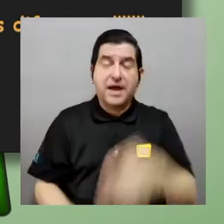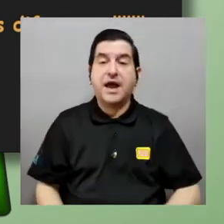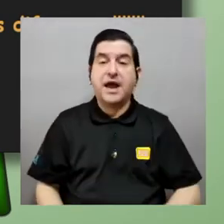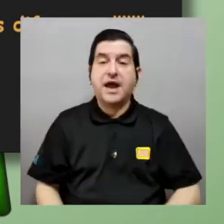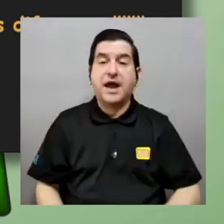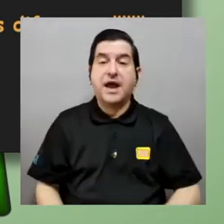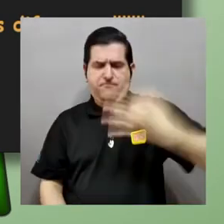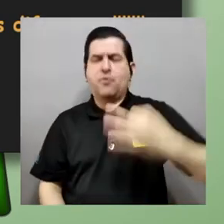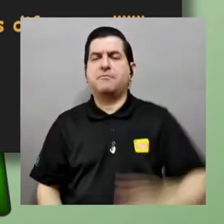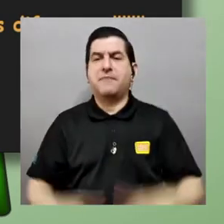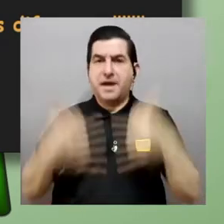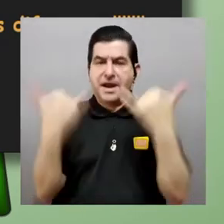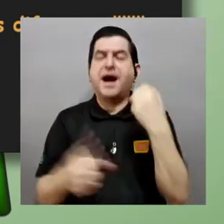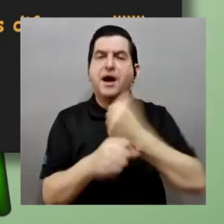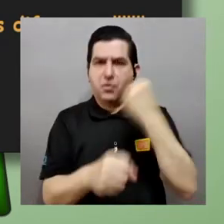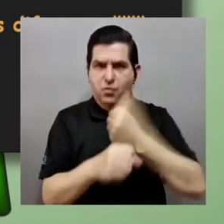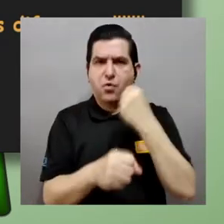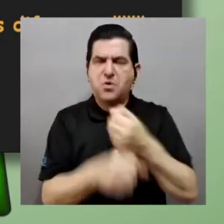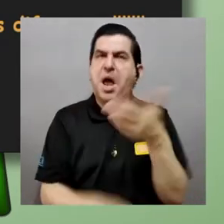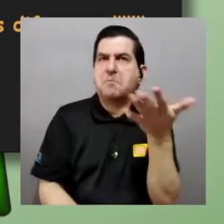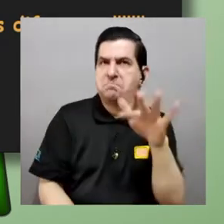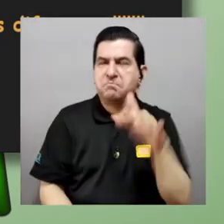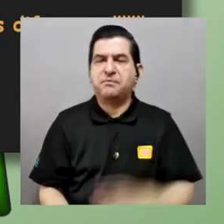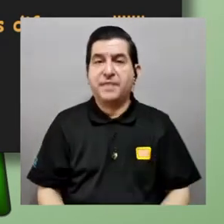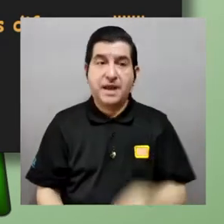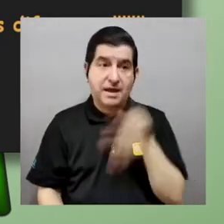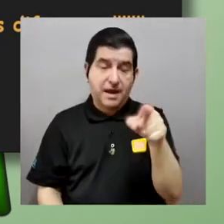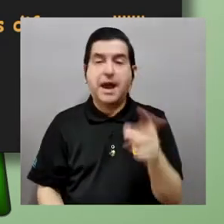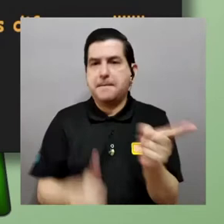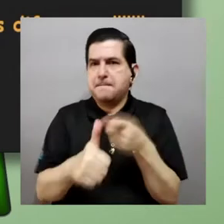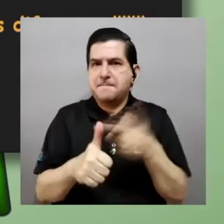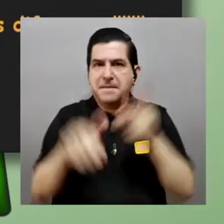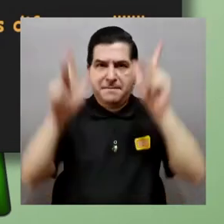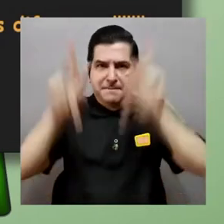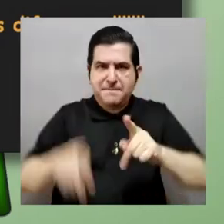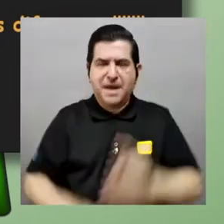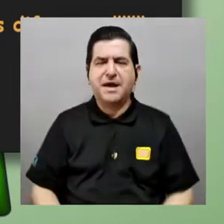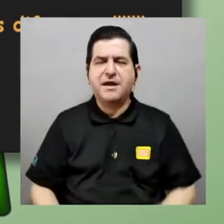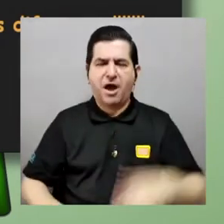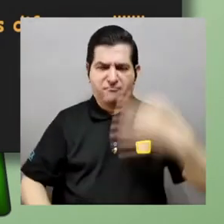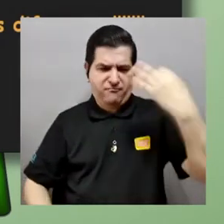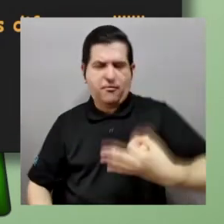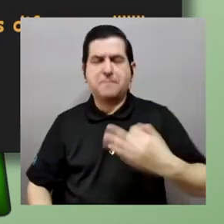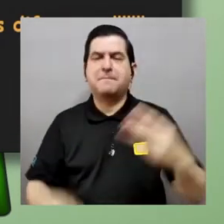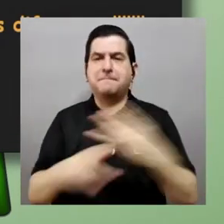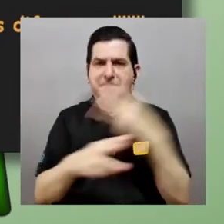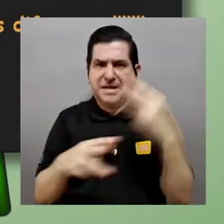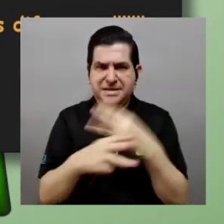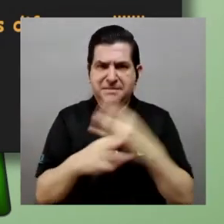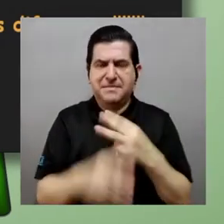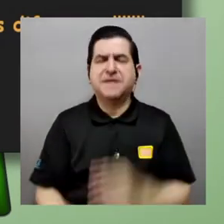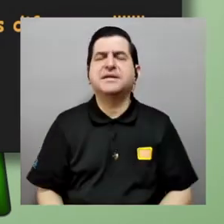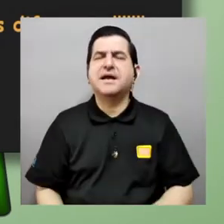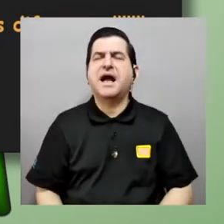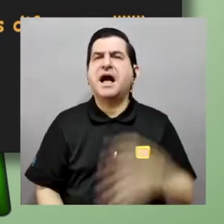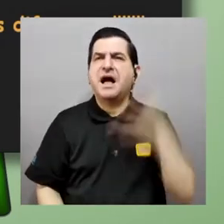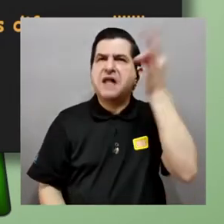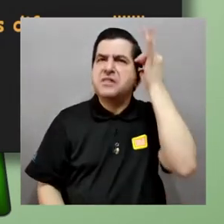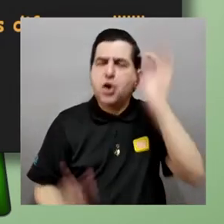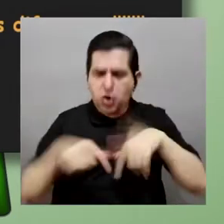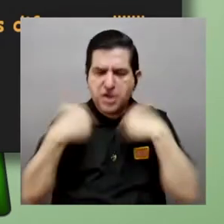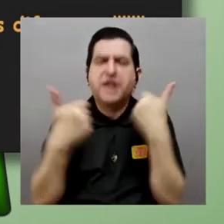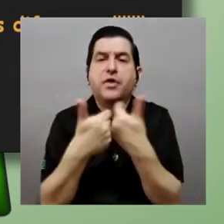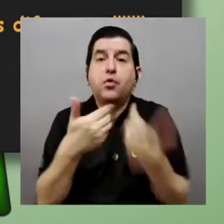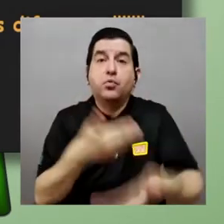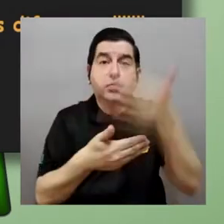formalizó la teoría de conjuntos tal y como la trabajamos ahora más o menos ser fue de los primeros que dio pasos para formalizar matemáticamente hablando la teoría de